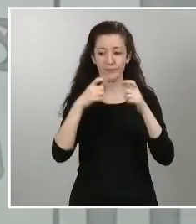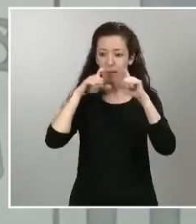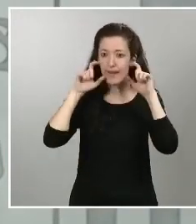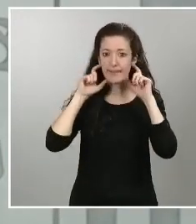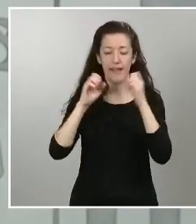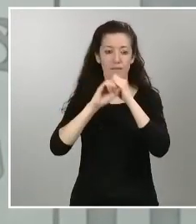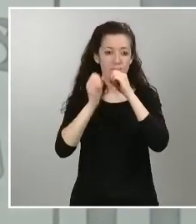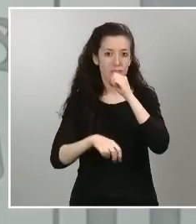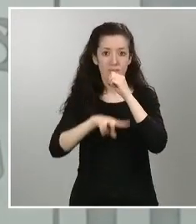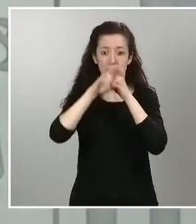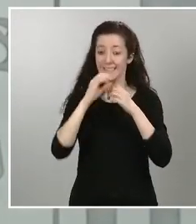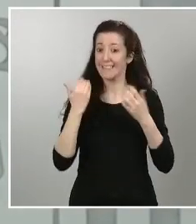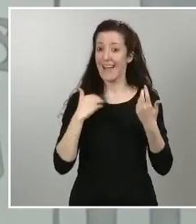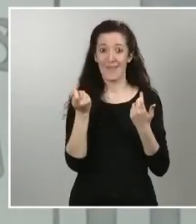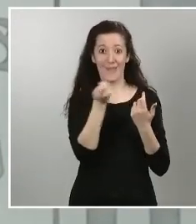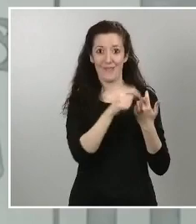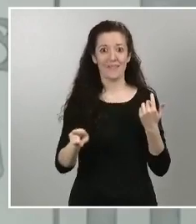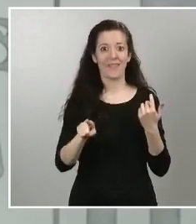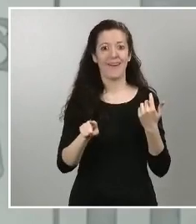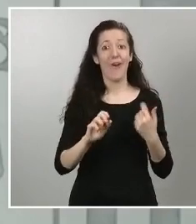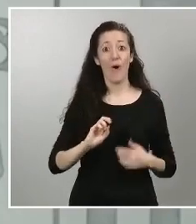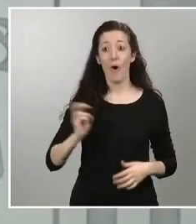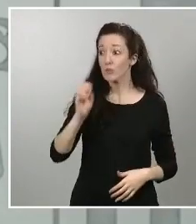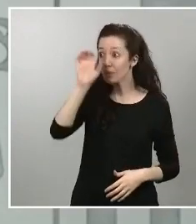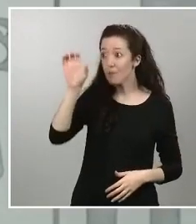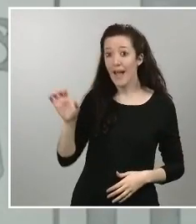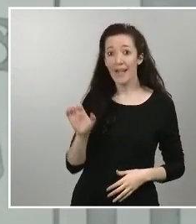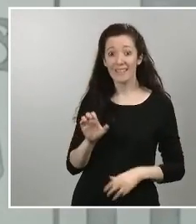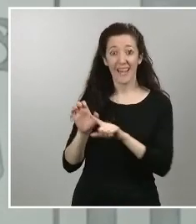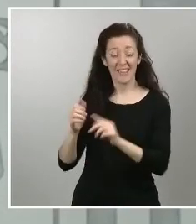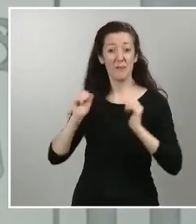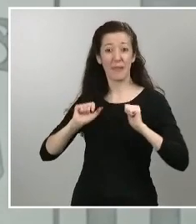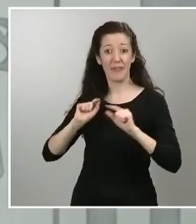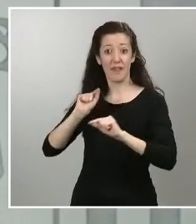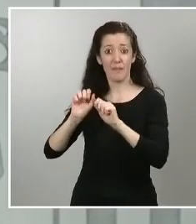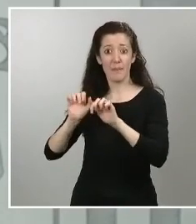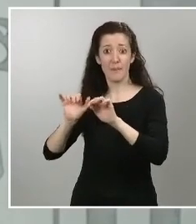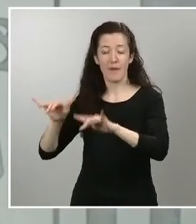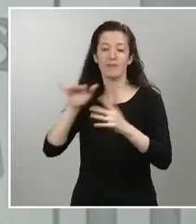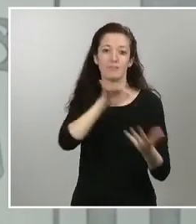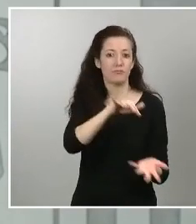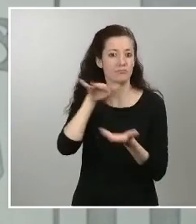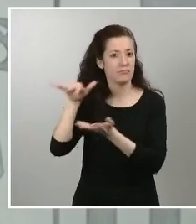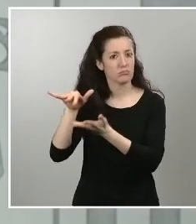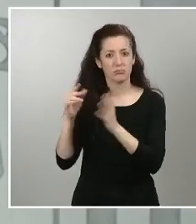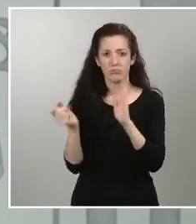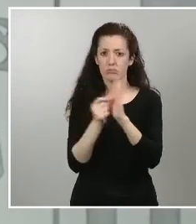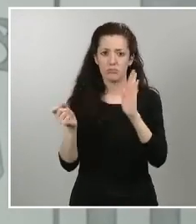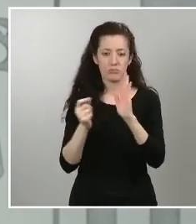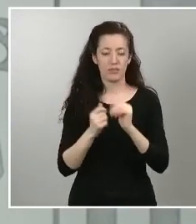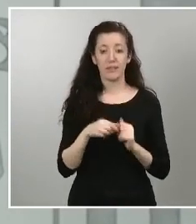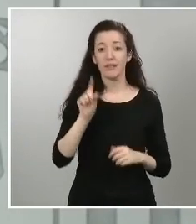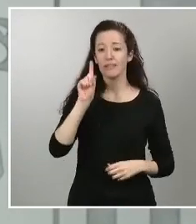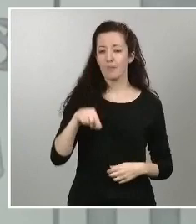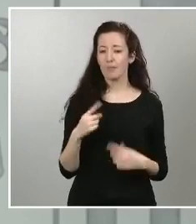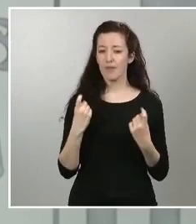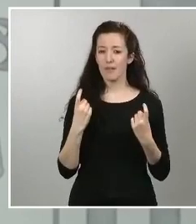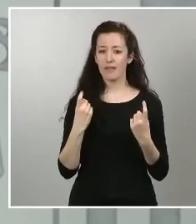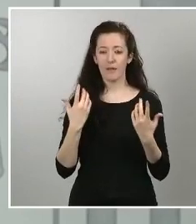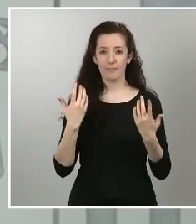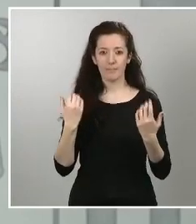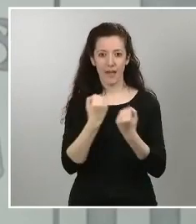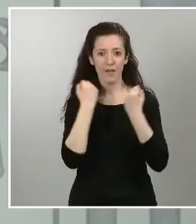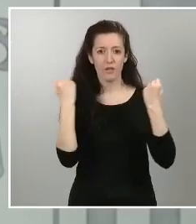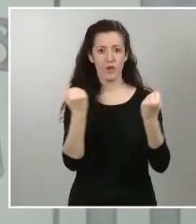comunidades autónomas que han empezado con el pico necesitamos unidad de acción para atender a las personas vulnerables necesitamos unidad de